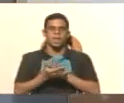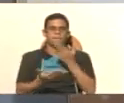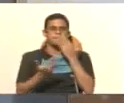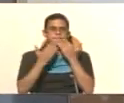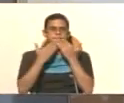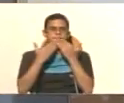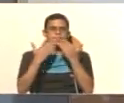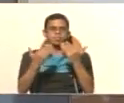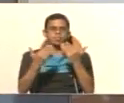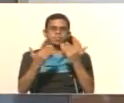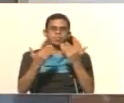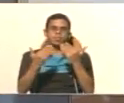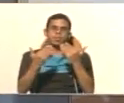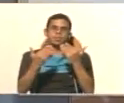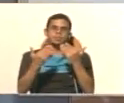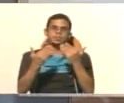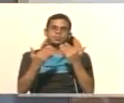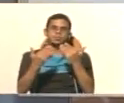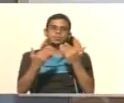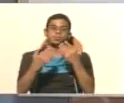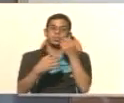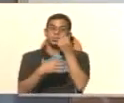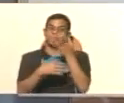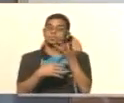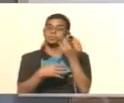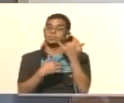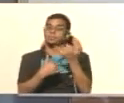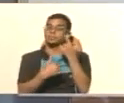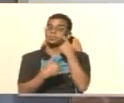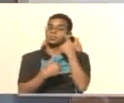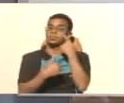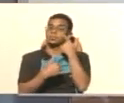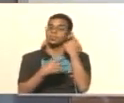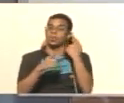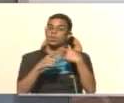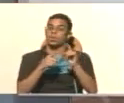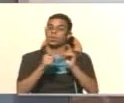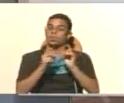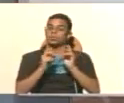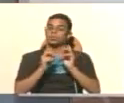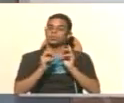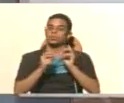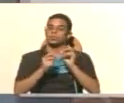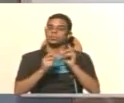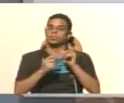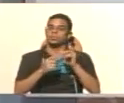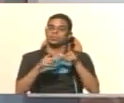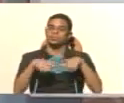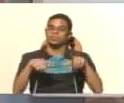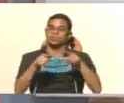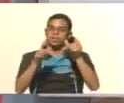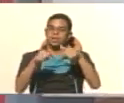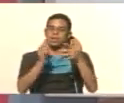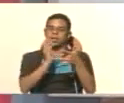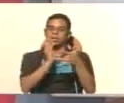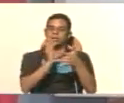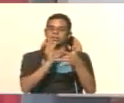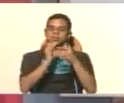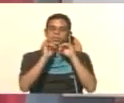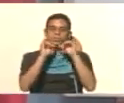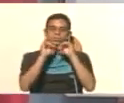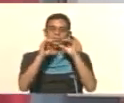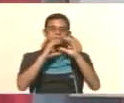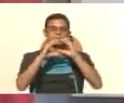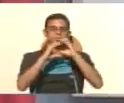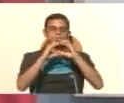Muchísimas gracias y quedaremos pendientes en otro espacio dedicado a las tecnologías de